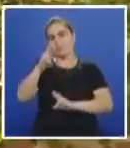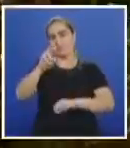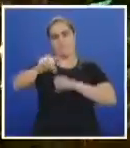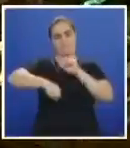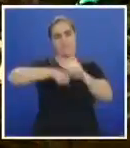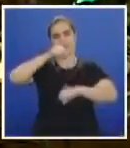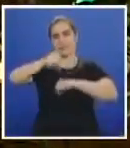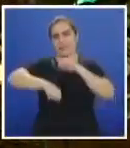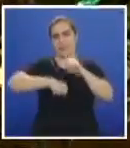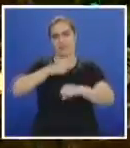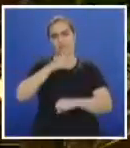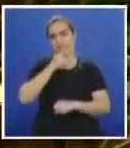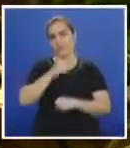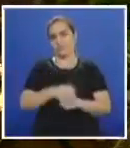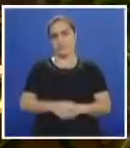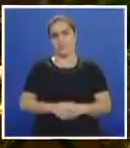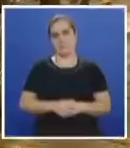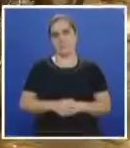espacio.